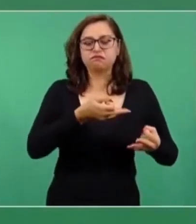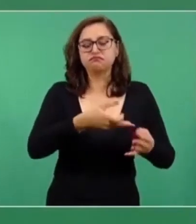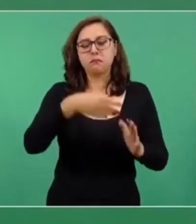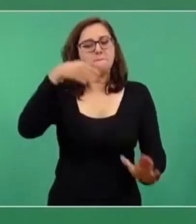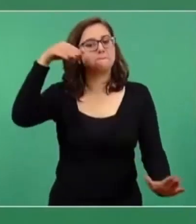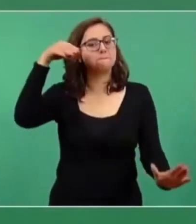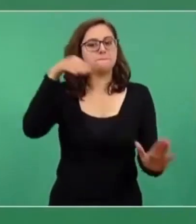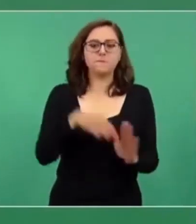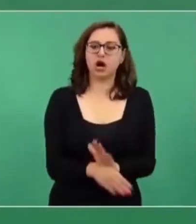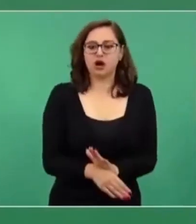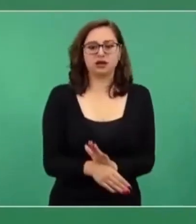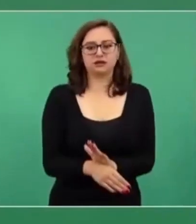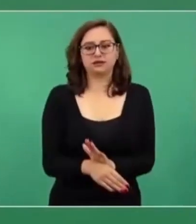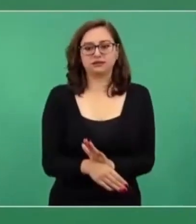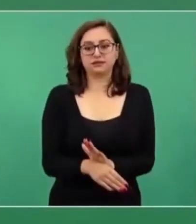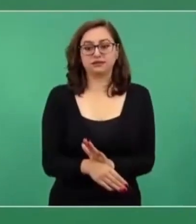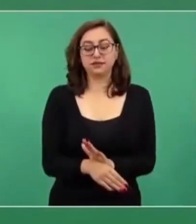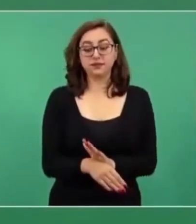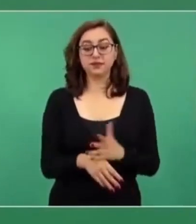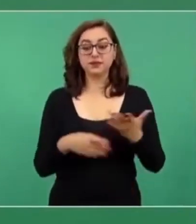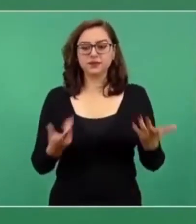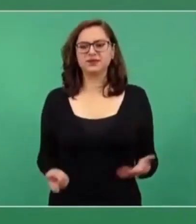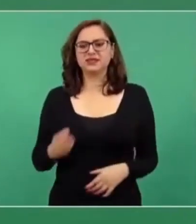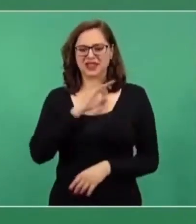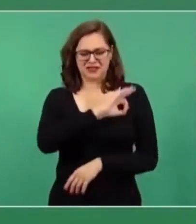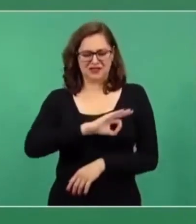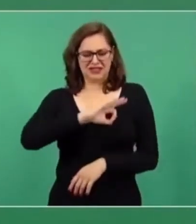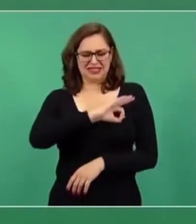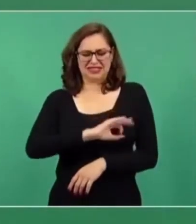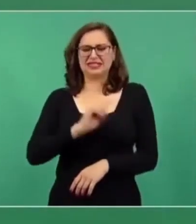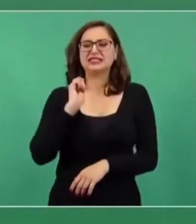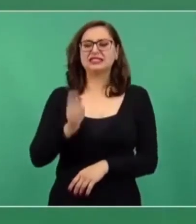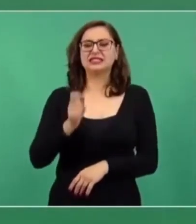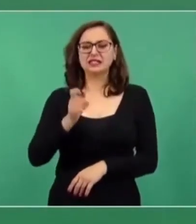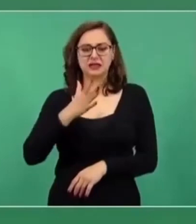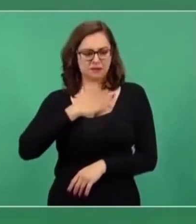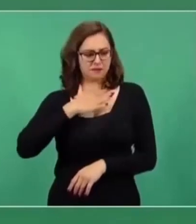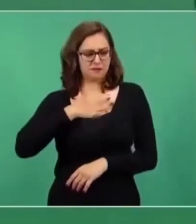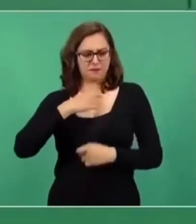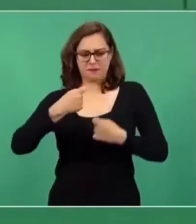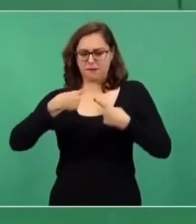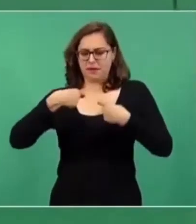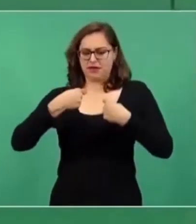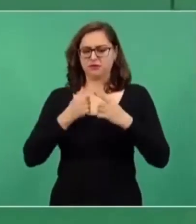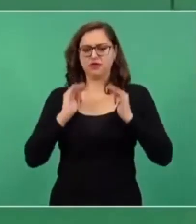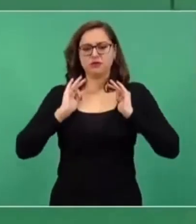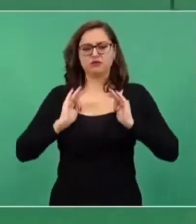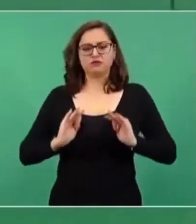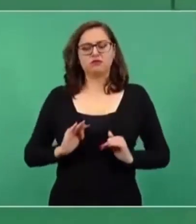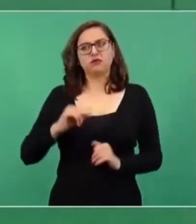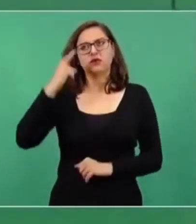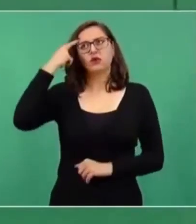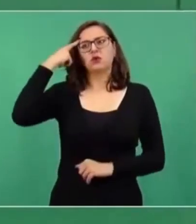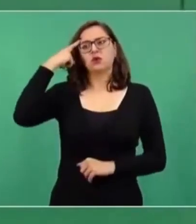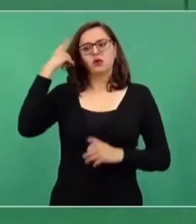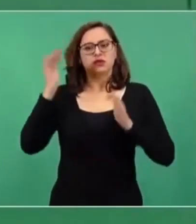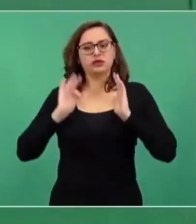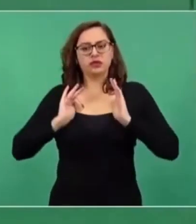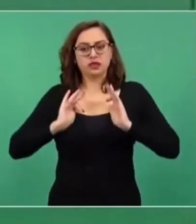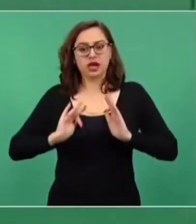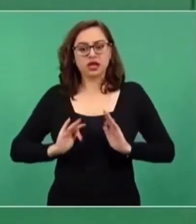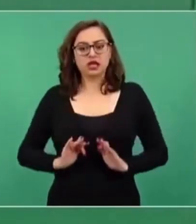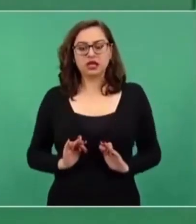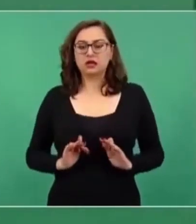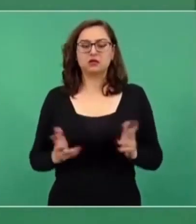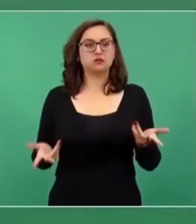no hay que olvidarlo, es estar bien con uno mismo, estar bien con nuestra conciencia y estar